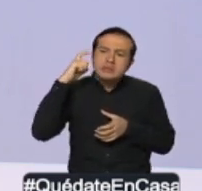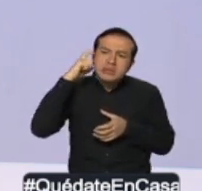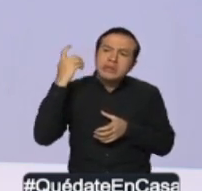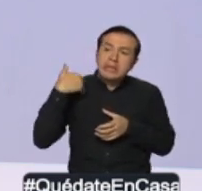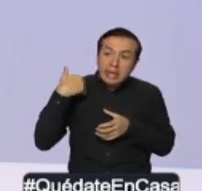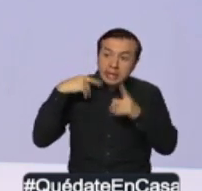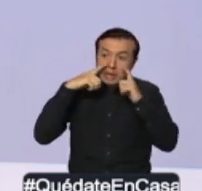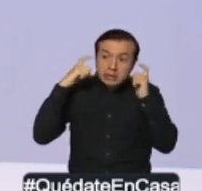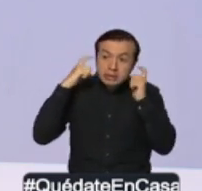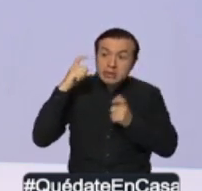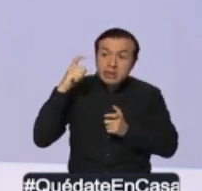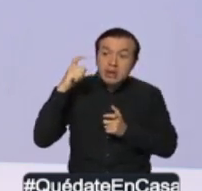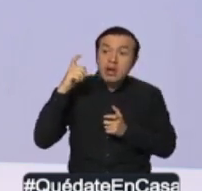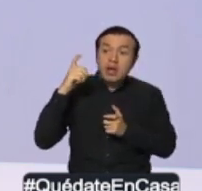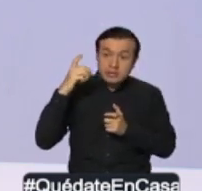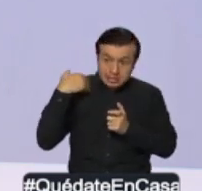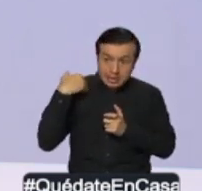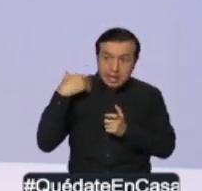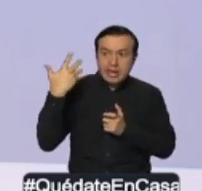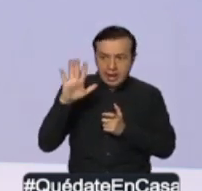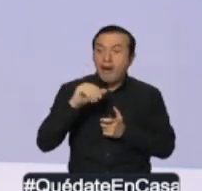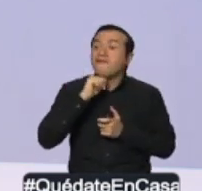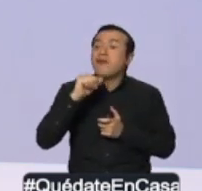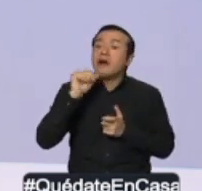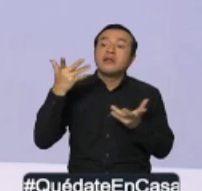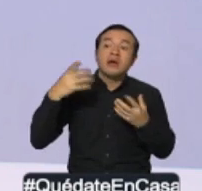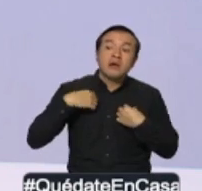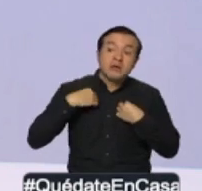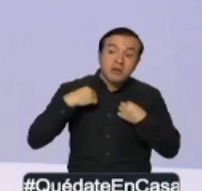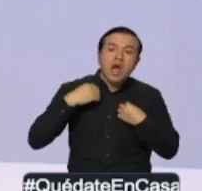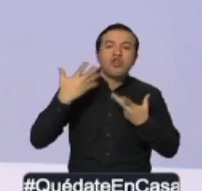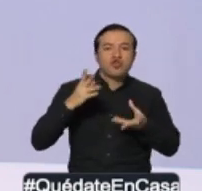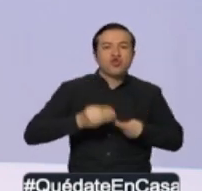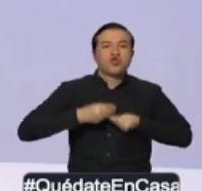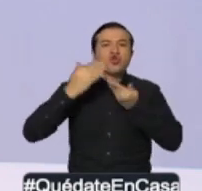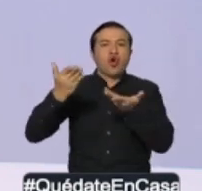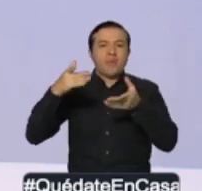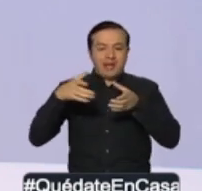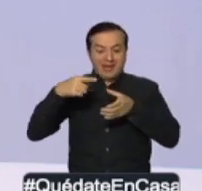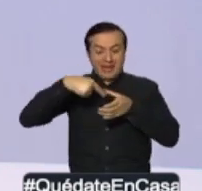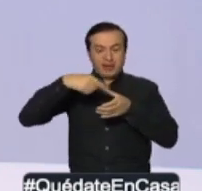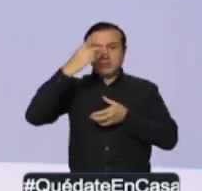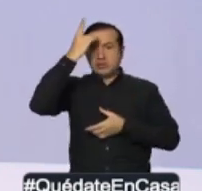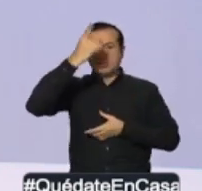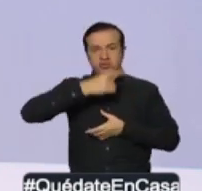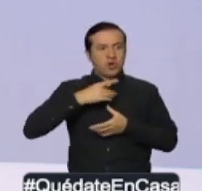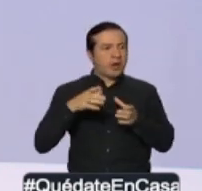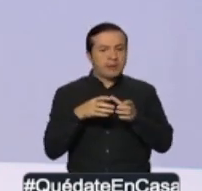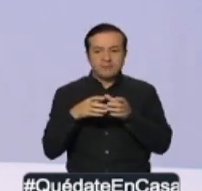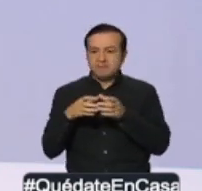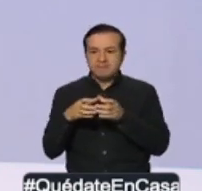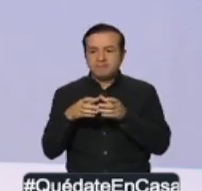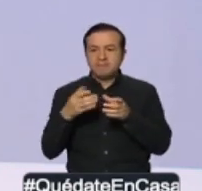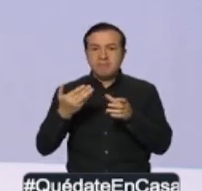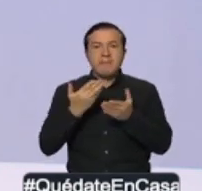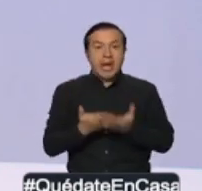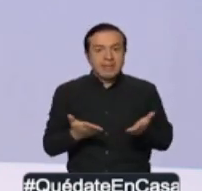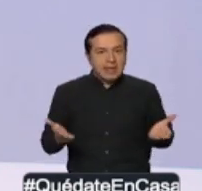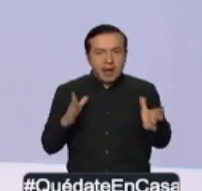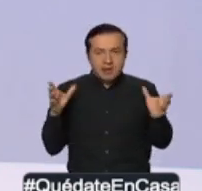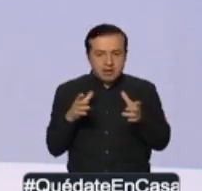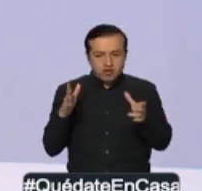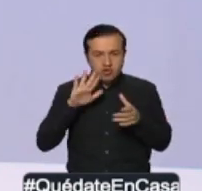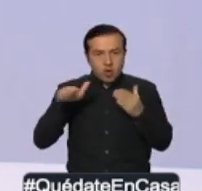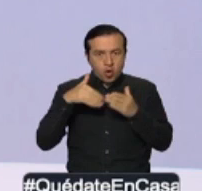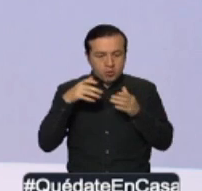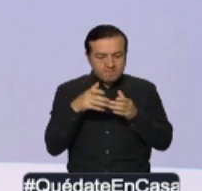disponible y de qué les falta. Y el puesto de mando tiene la capacidad de tomar las decisiones para asignar los recursos que